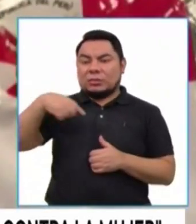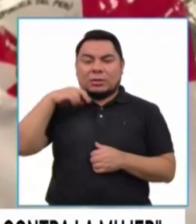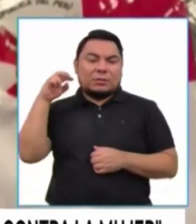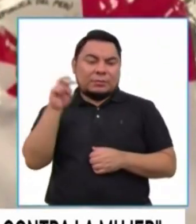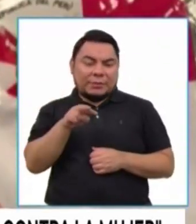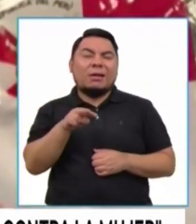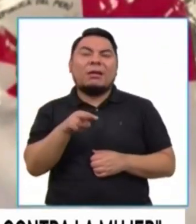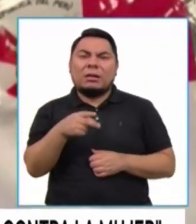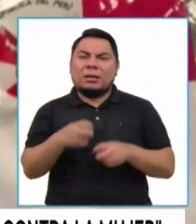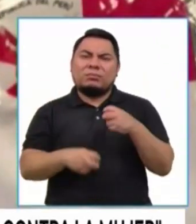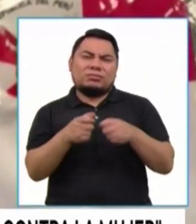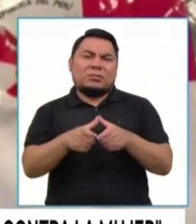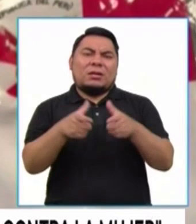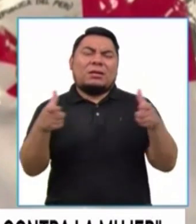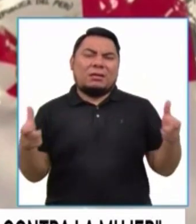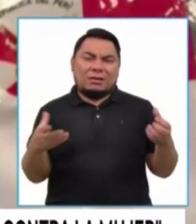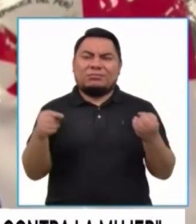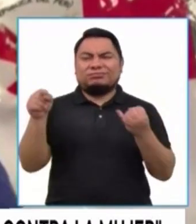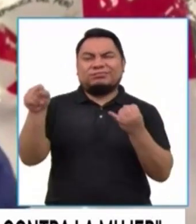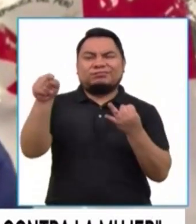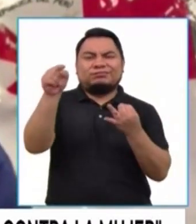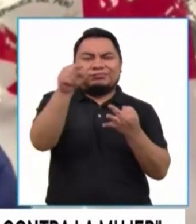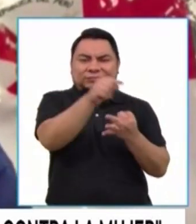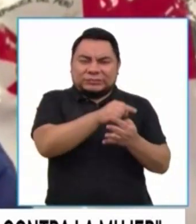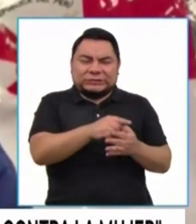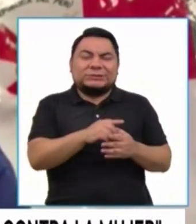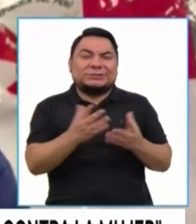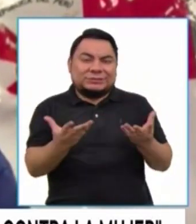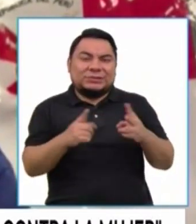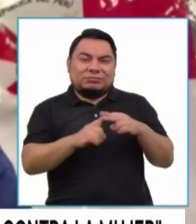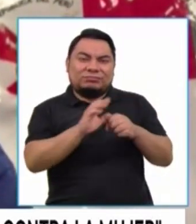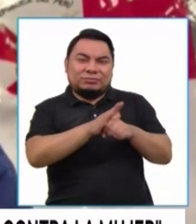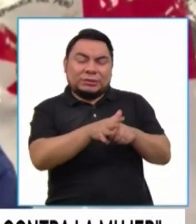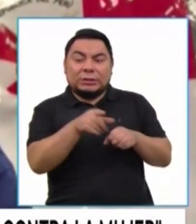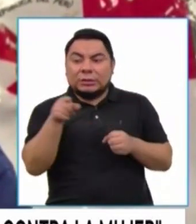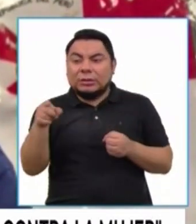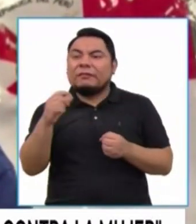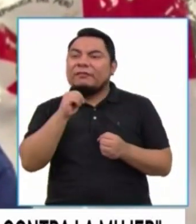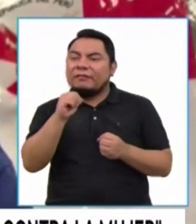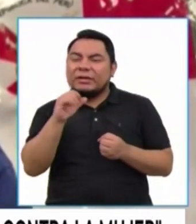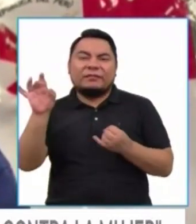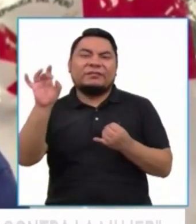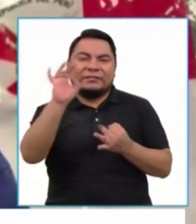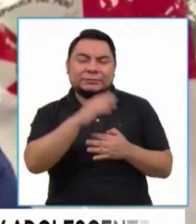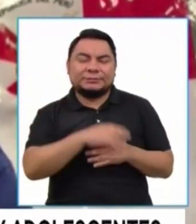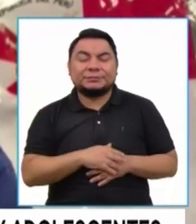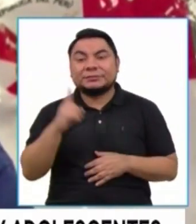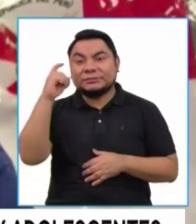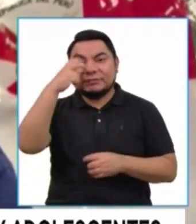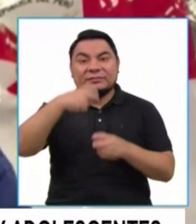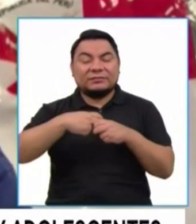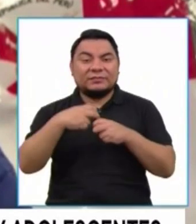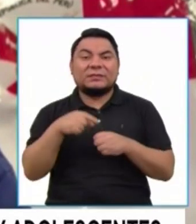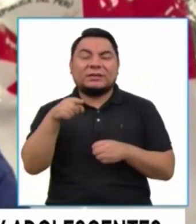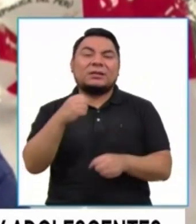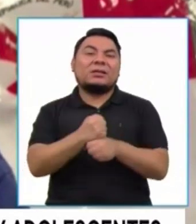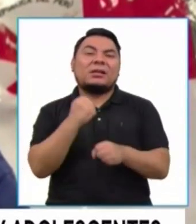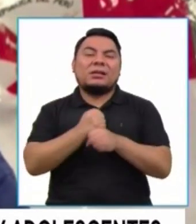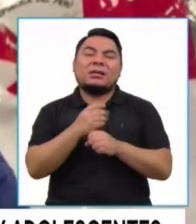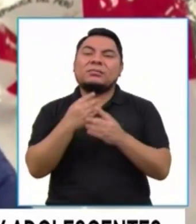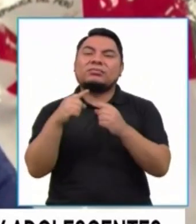visibilizar una serie de situaciones que son complejas. Este es un trabajo